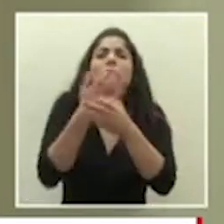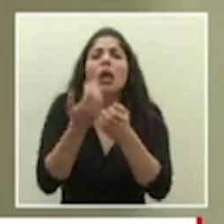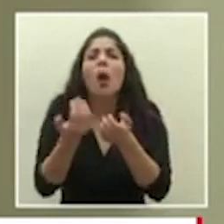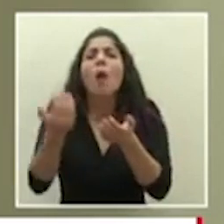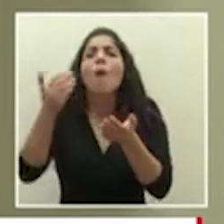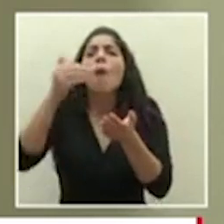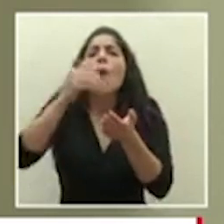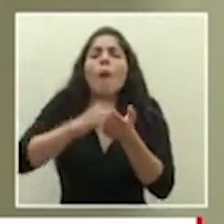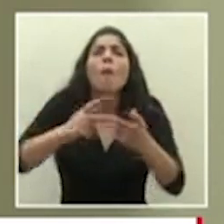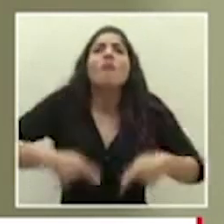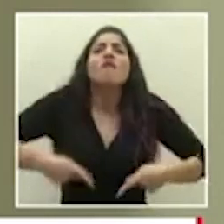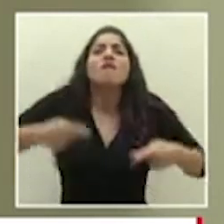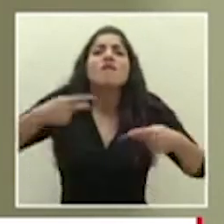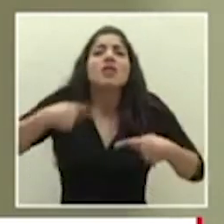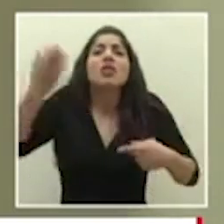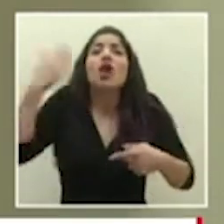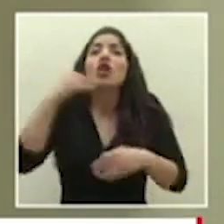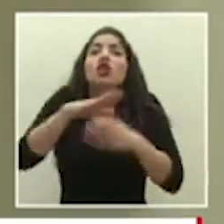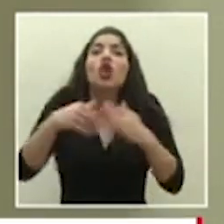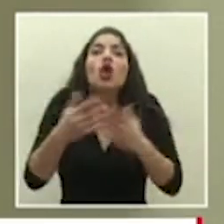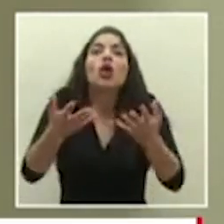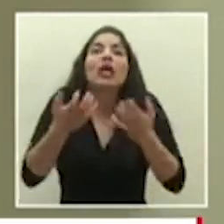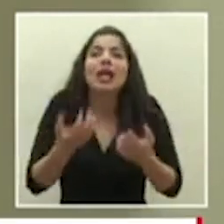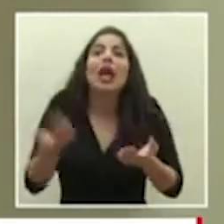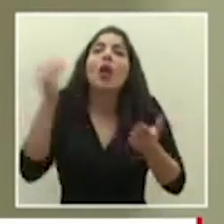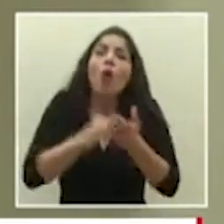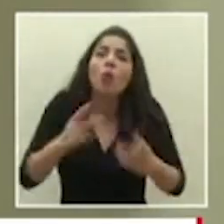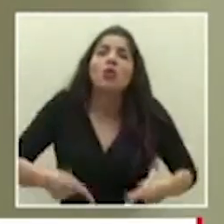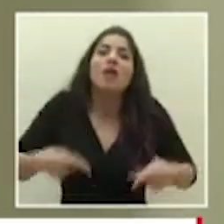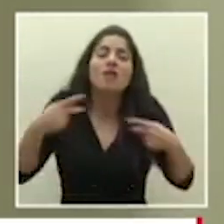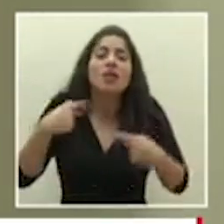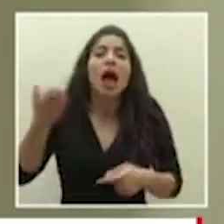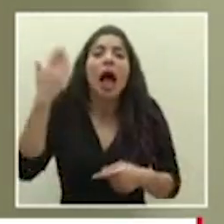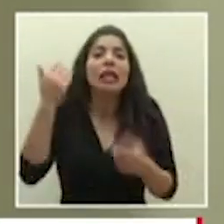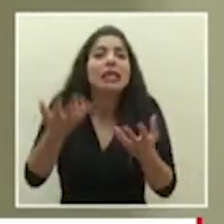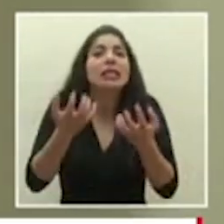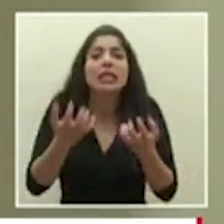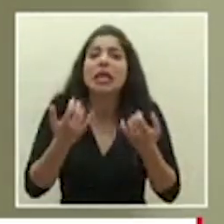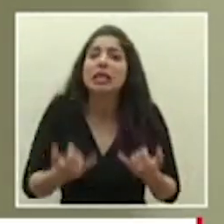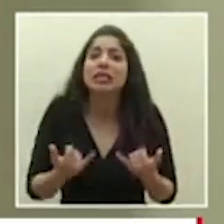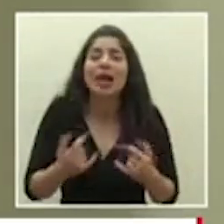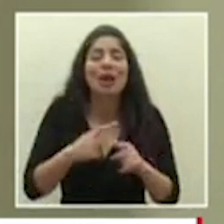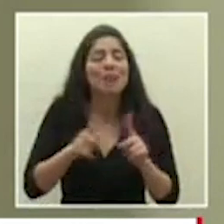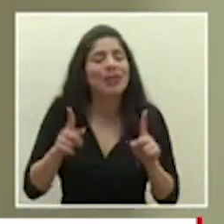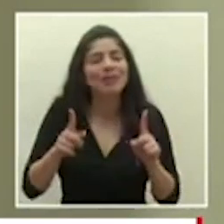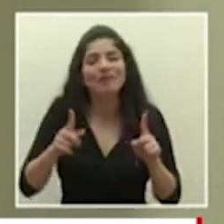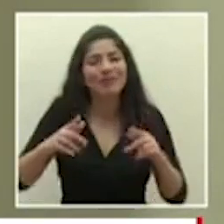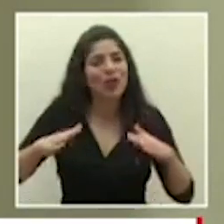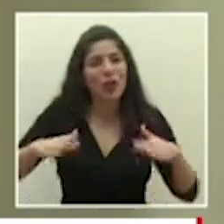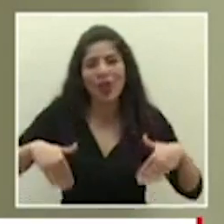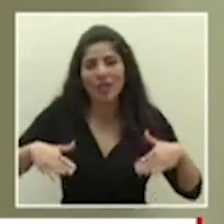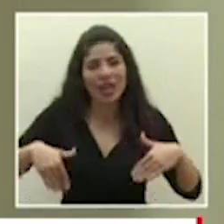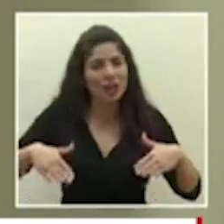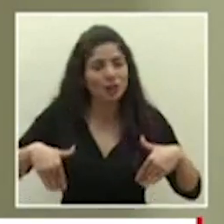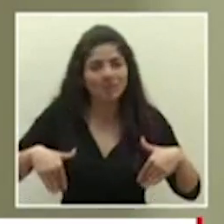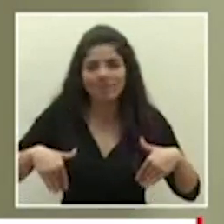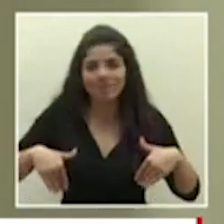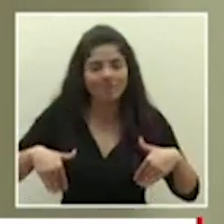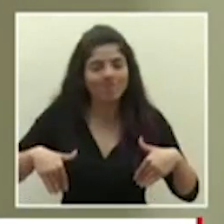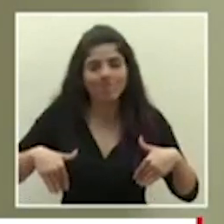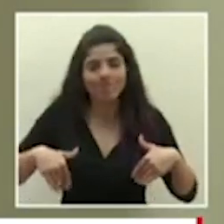nuestra vida todos queremos nuestra vida de vuelta pero todavía no queremos que